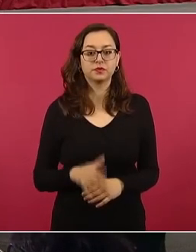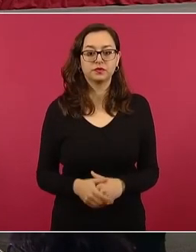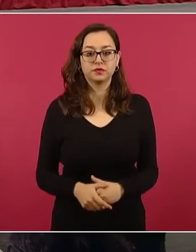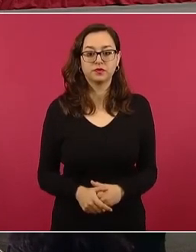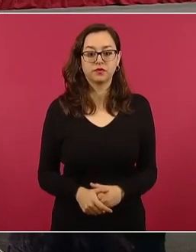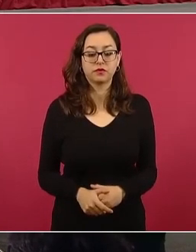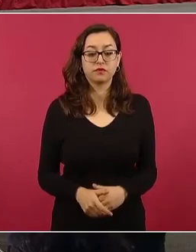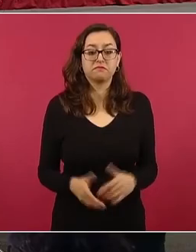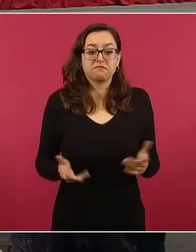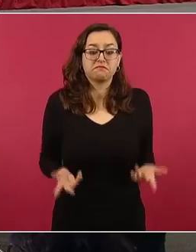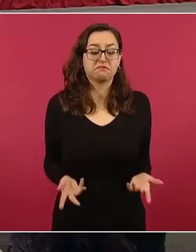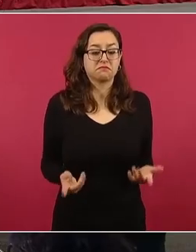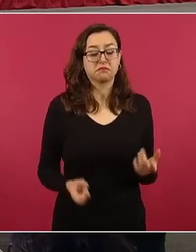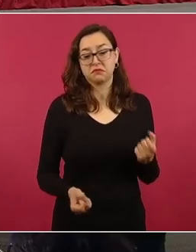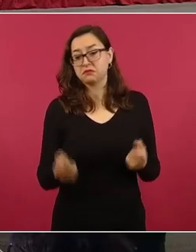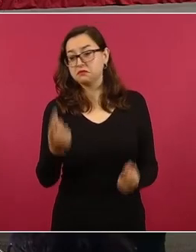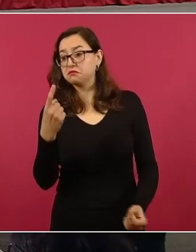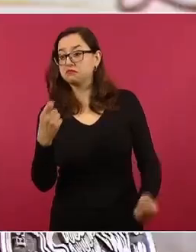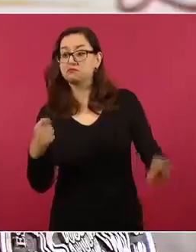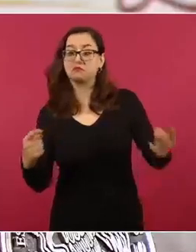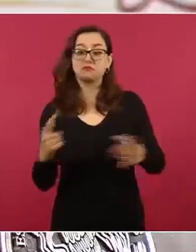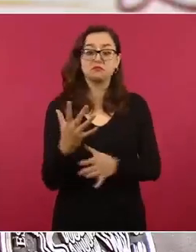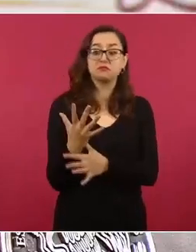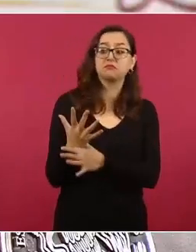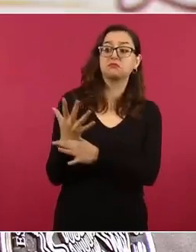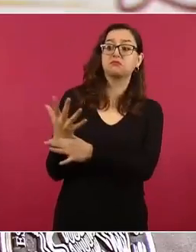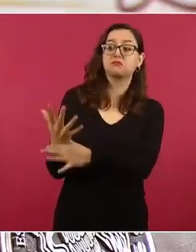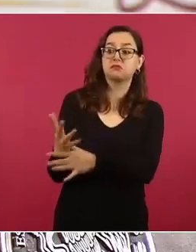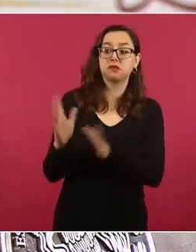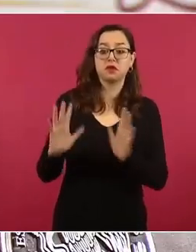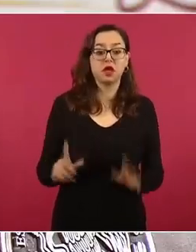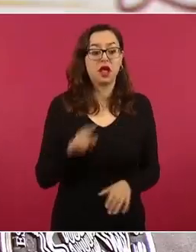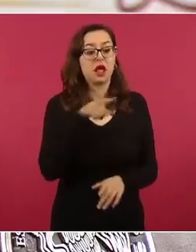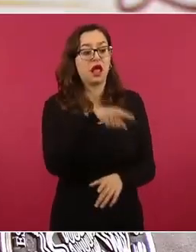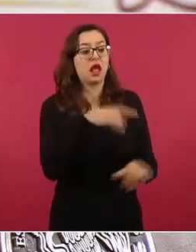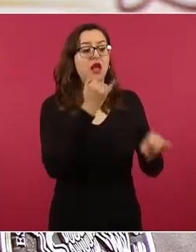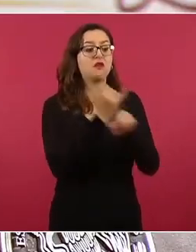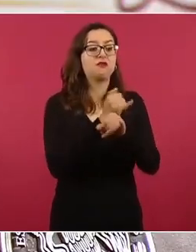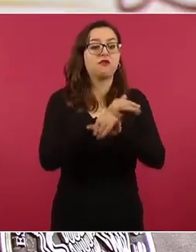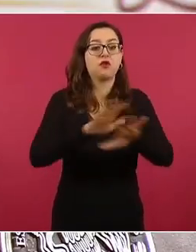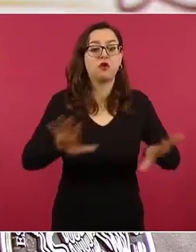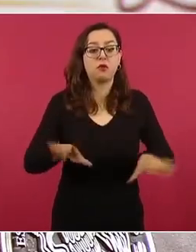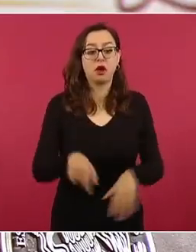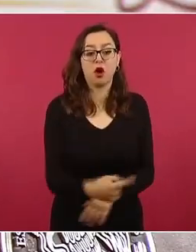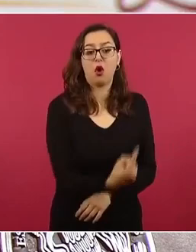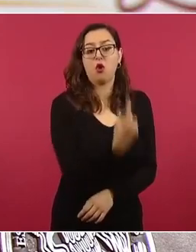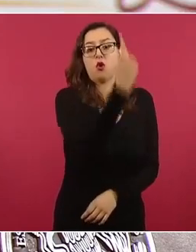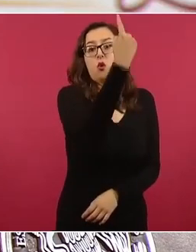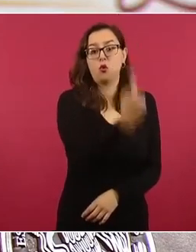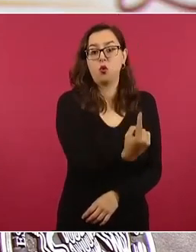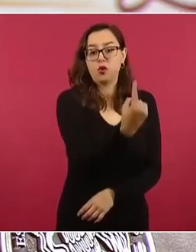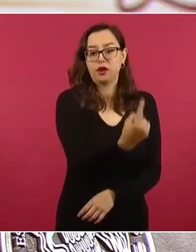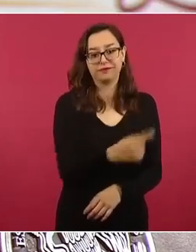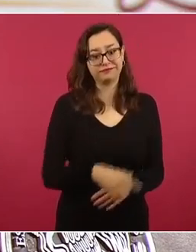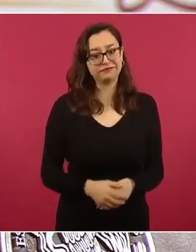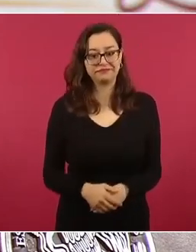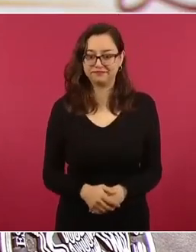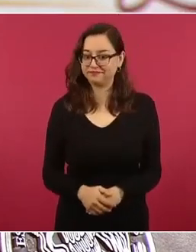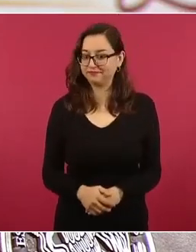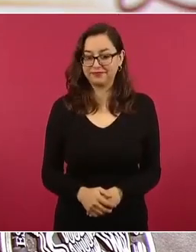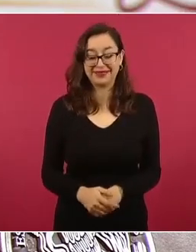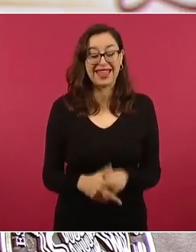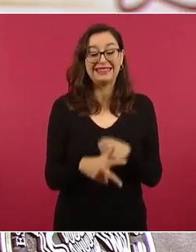sola fuente de información, lo cual tampoco se pega en la realidad. Hay 13 fuentes de información básicas,